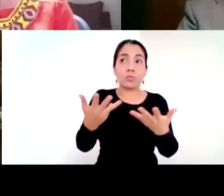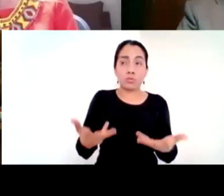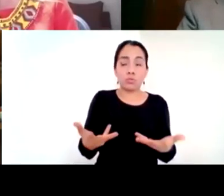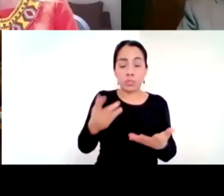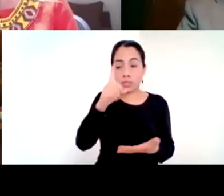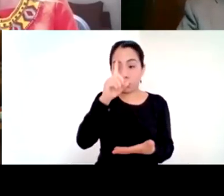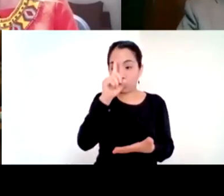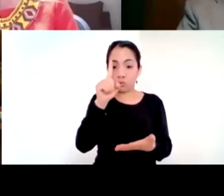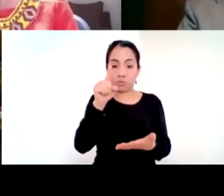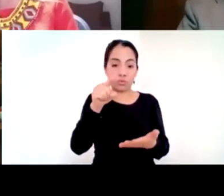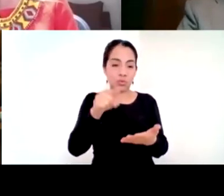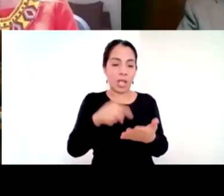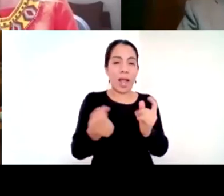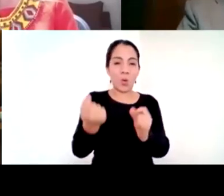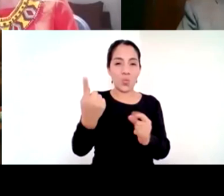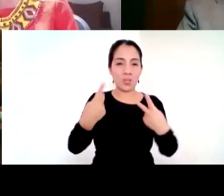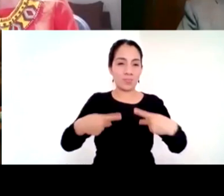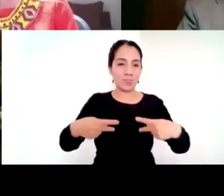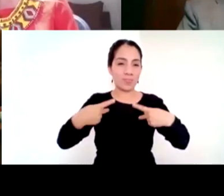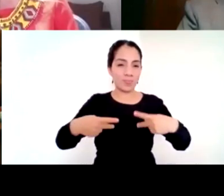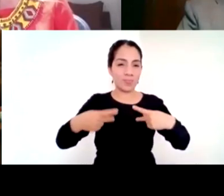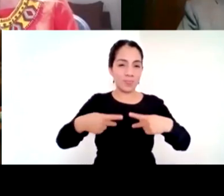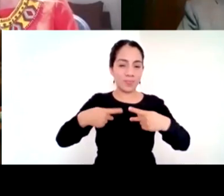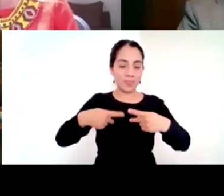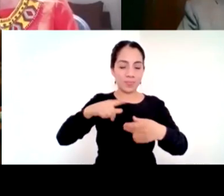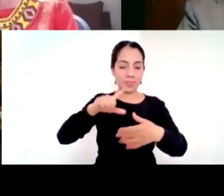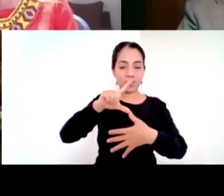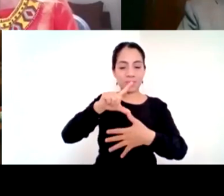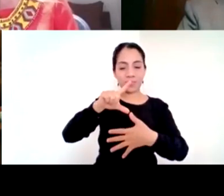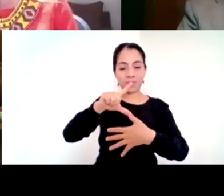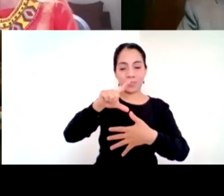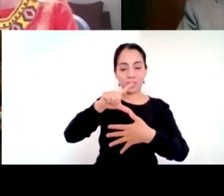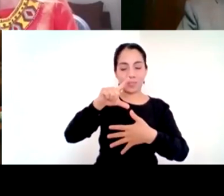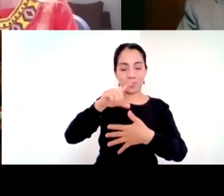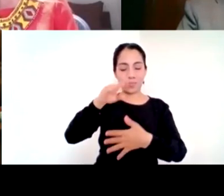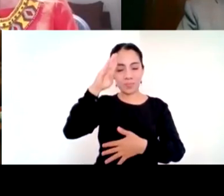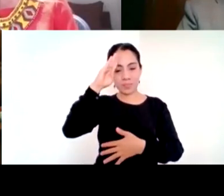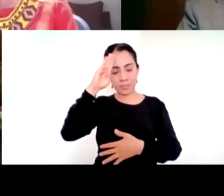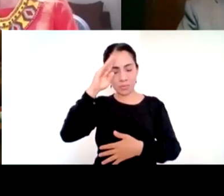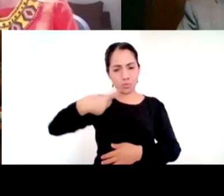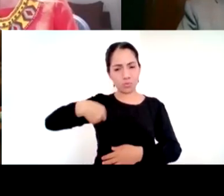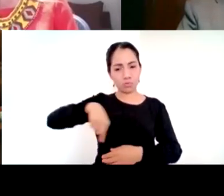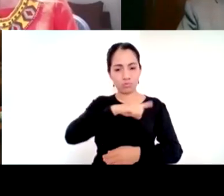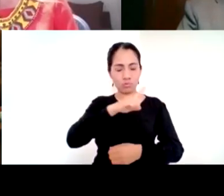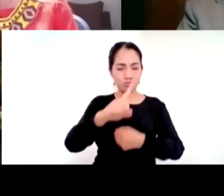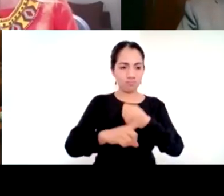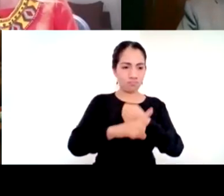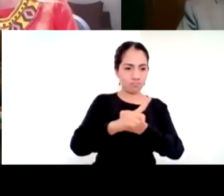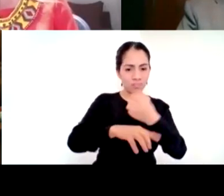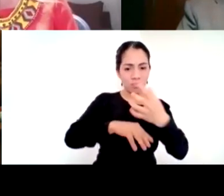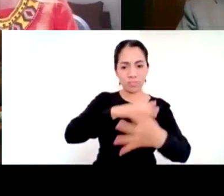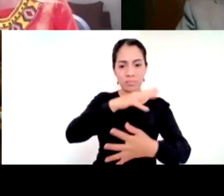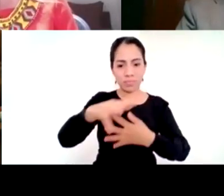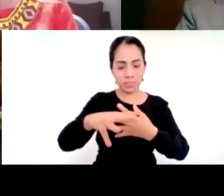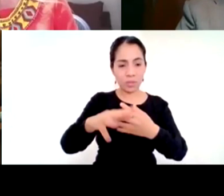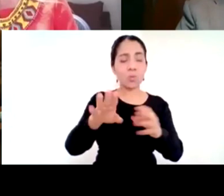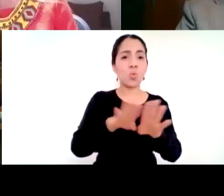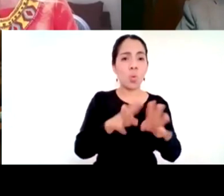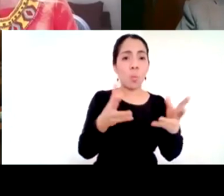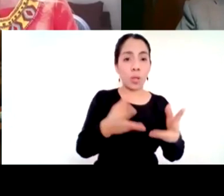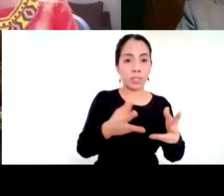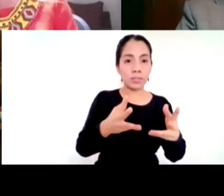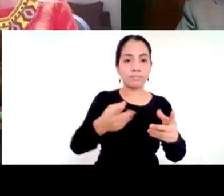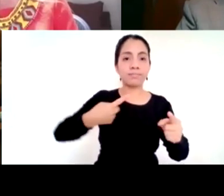latinos que qué mejor forma de enfrentar la adversidad que defendiendo los templos de nuestros dioses